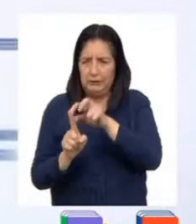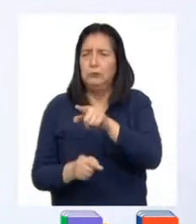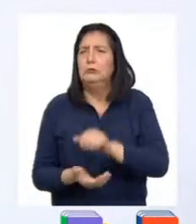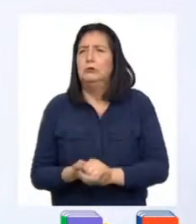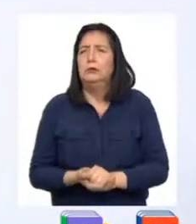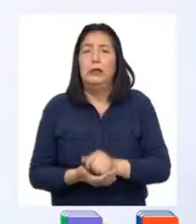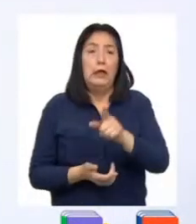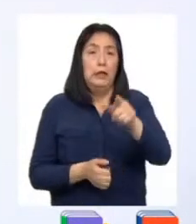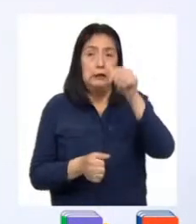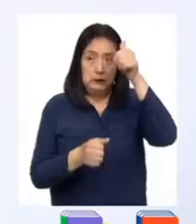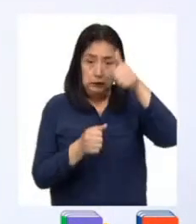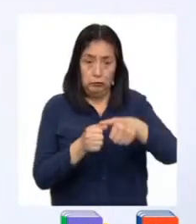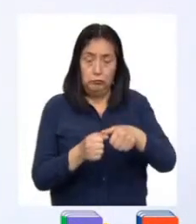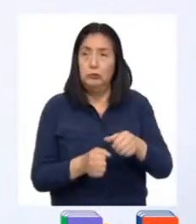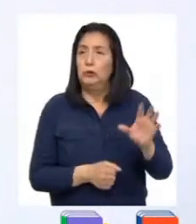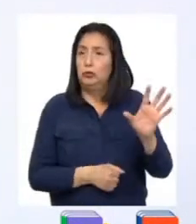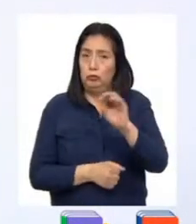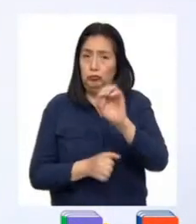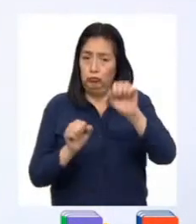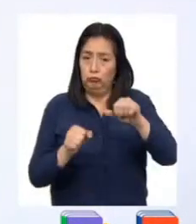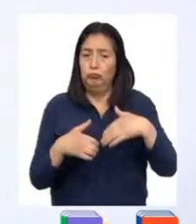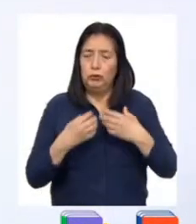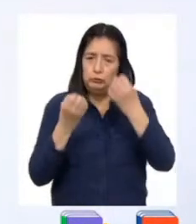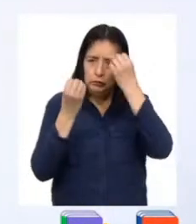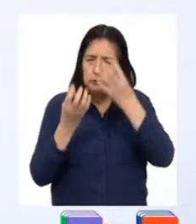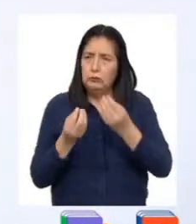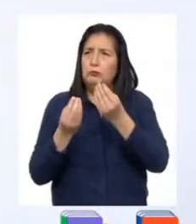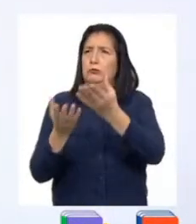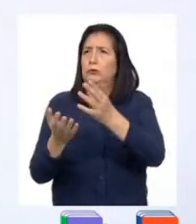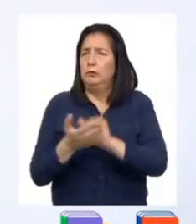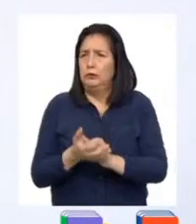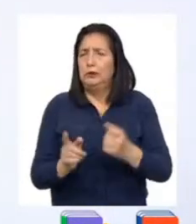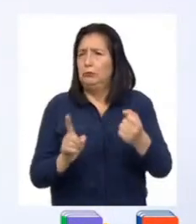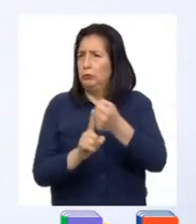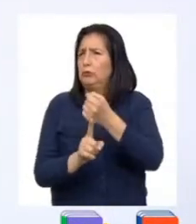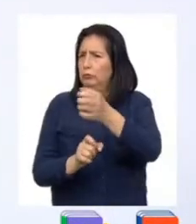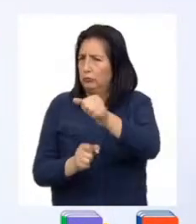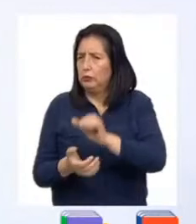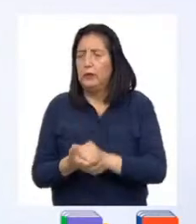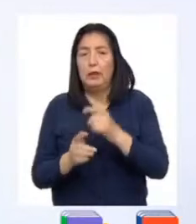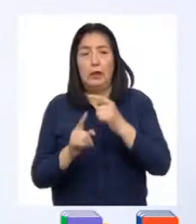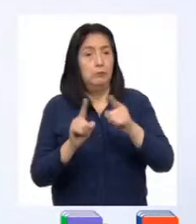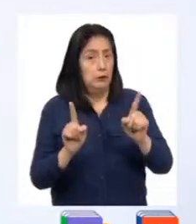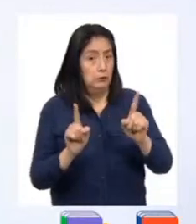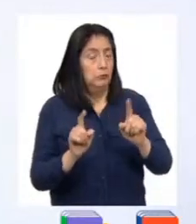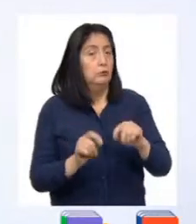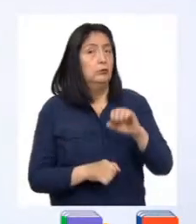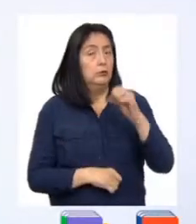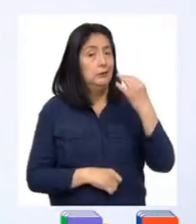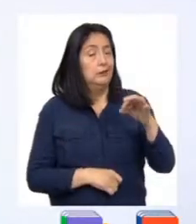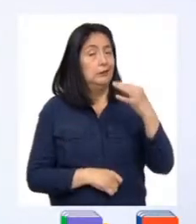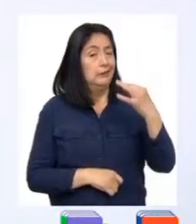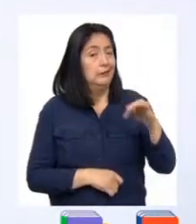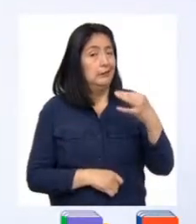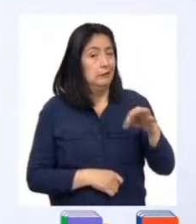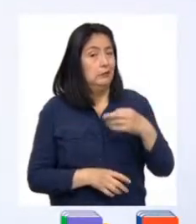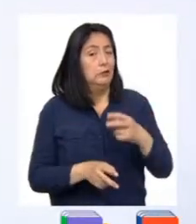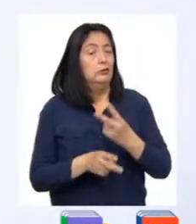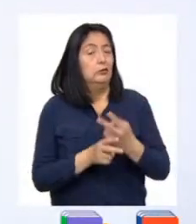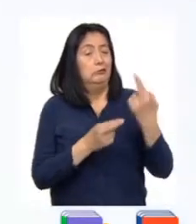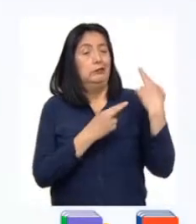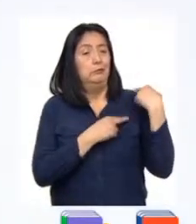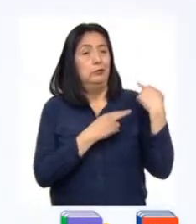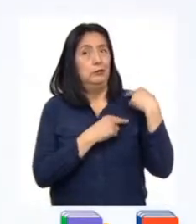Recuerden que todos podemos reportar un caso de violencia, pero hay que hacerlo siempre con mucha responsabilidad.